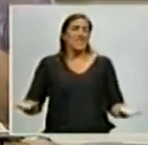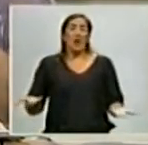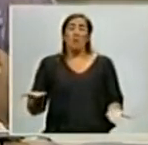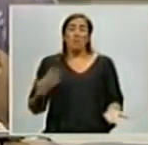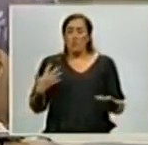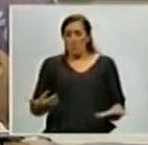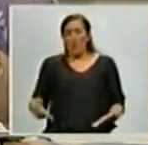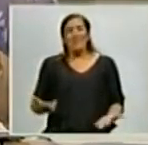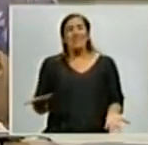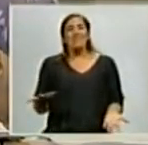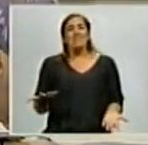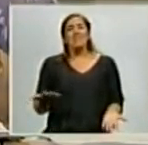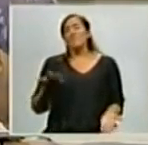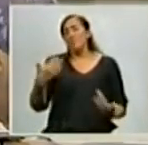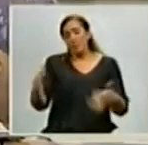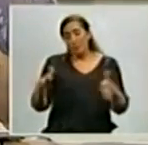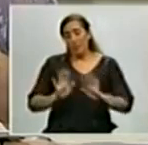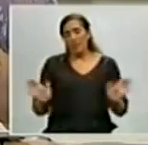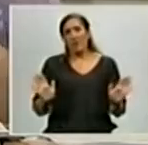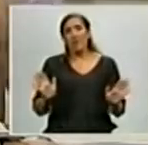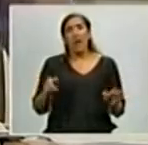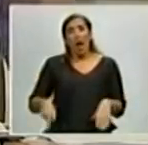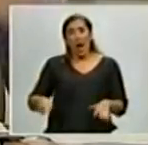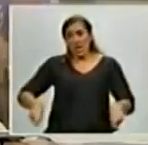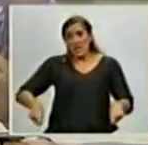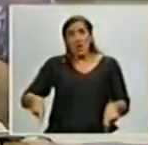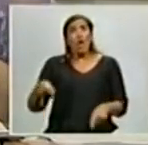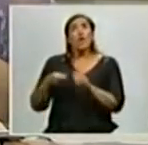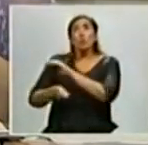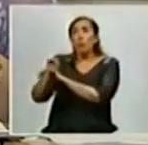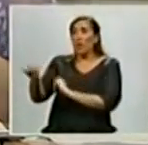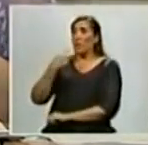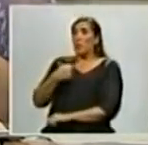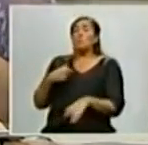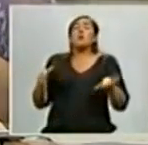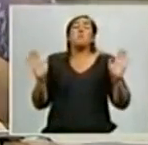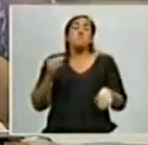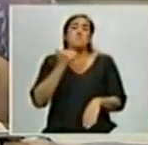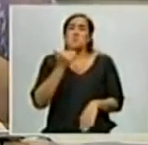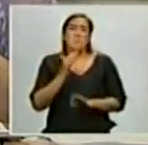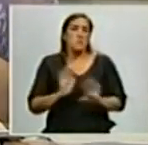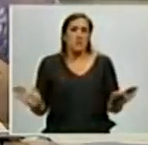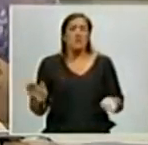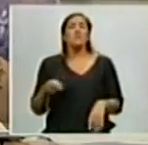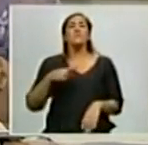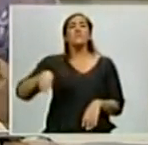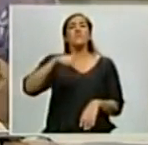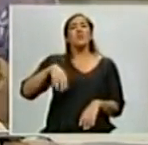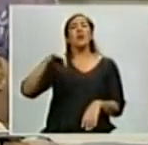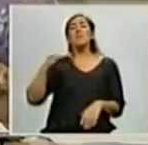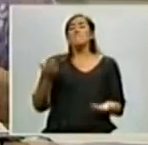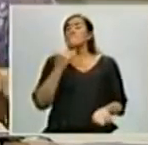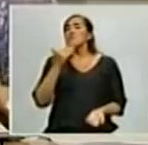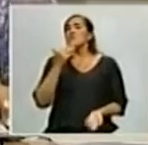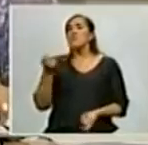no importa. ¿Eh? ¿Es importada? No sé, qué sé yo. Evolución del haber mínimo y medio. No creo, porque me la he